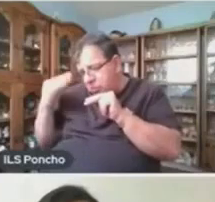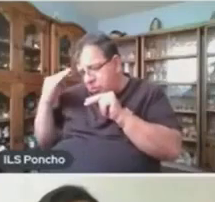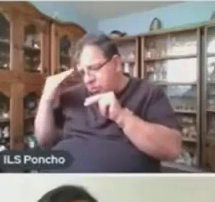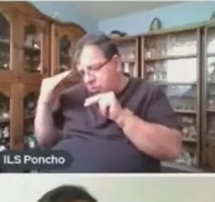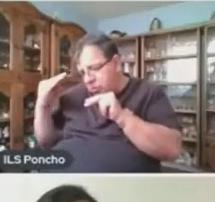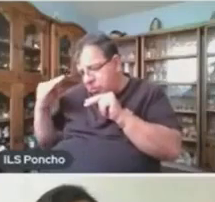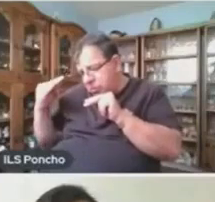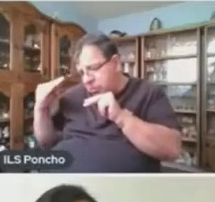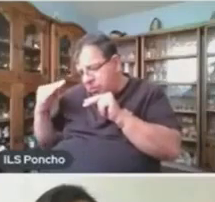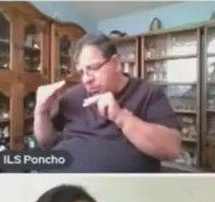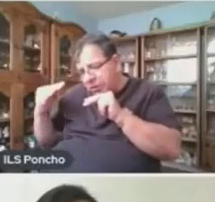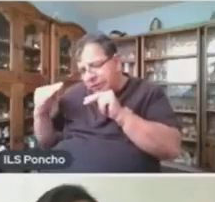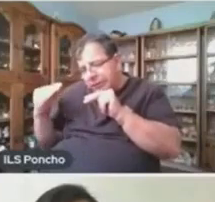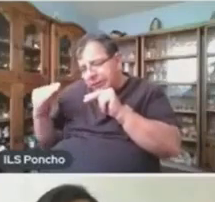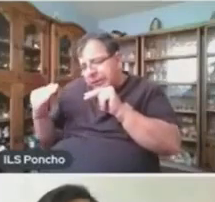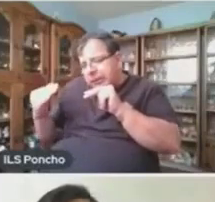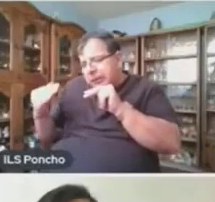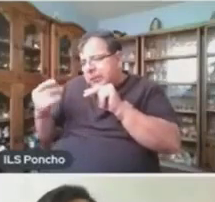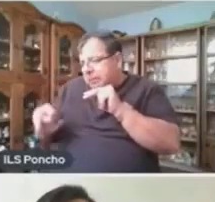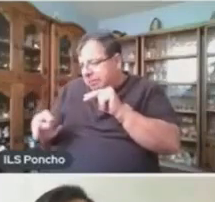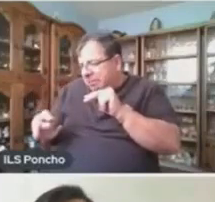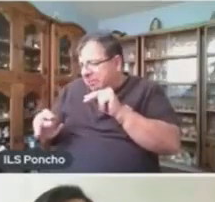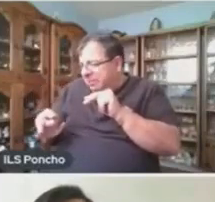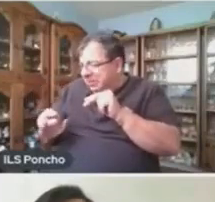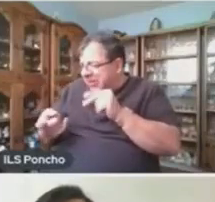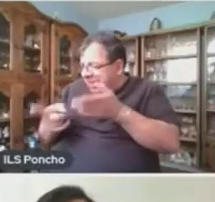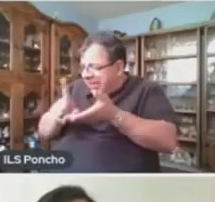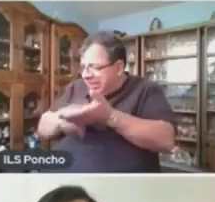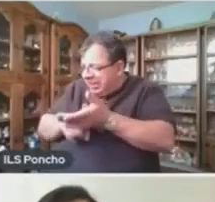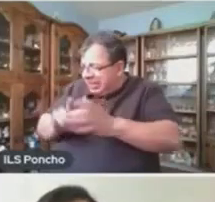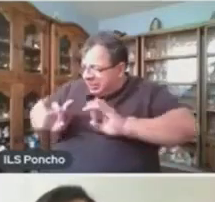Tratando De Descifrar Lo que Le Sucedía